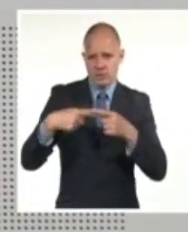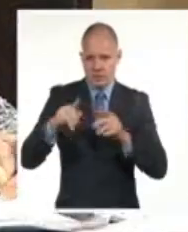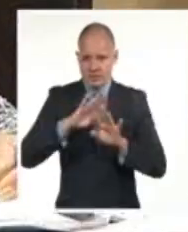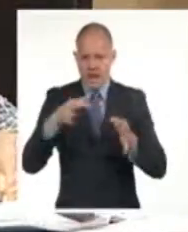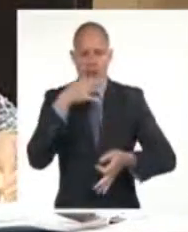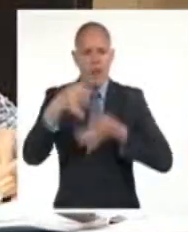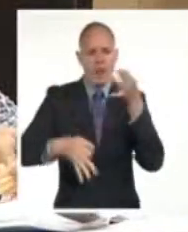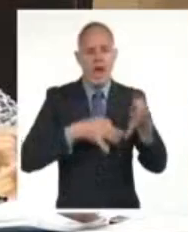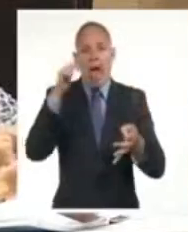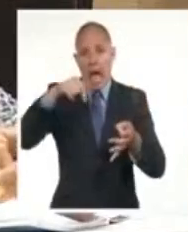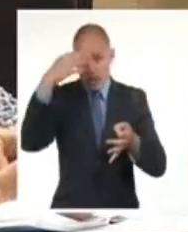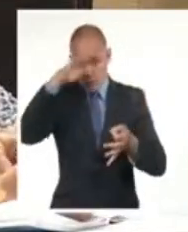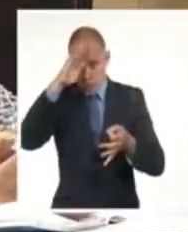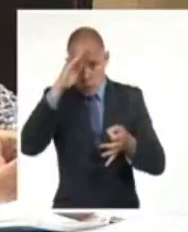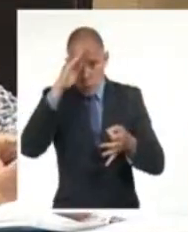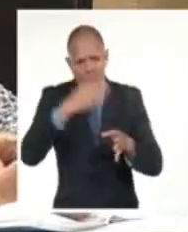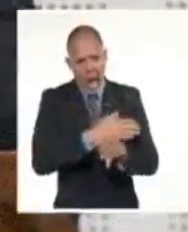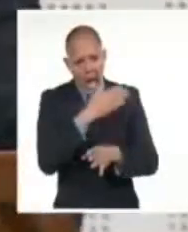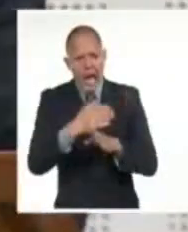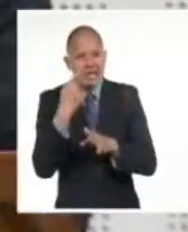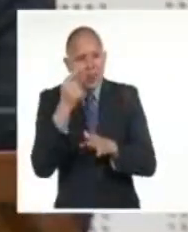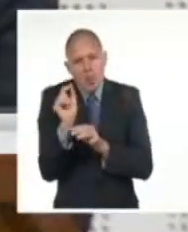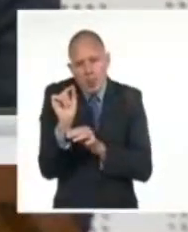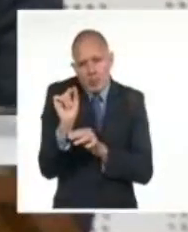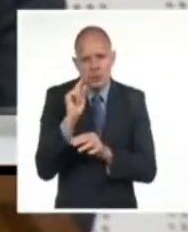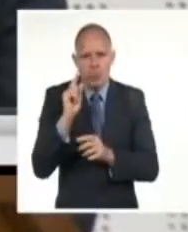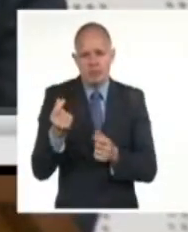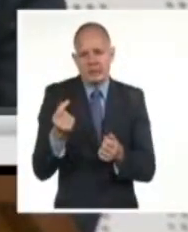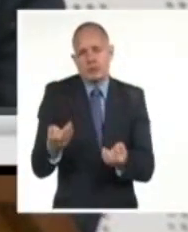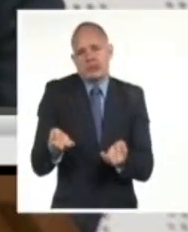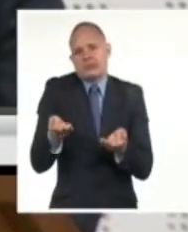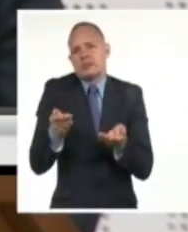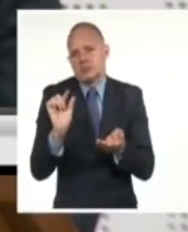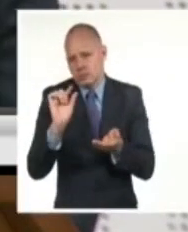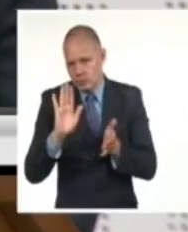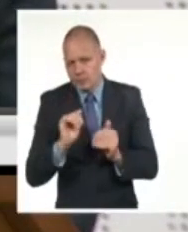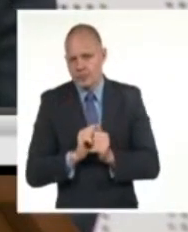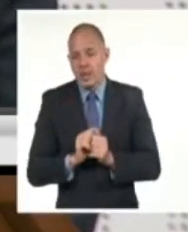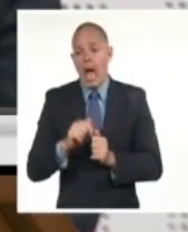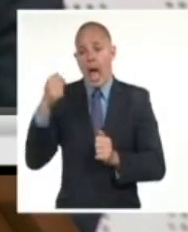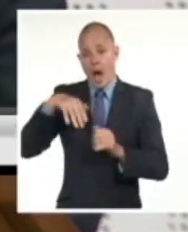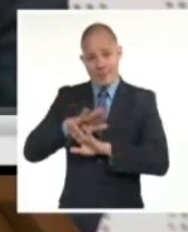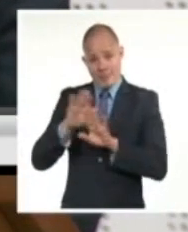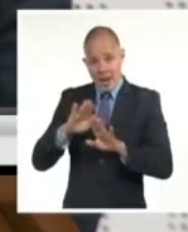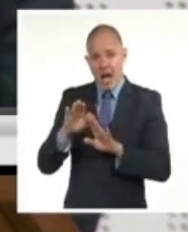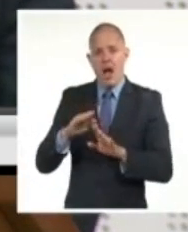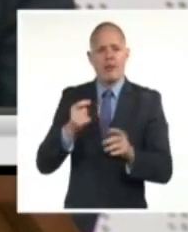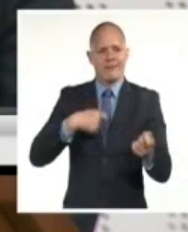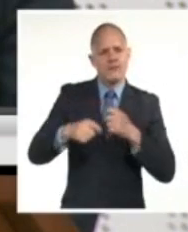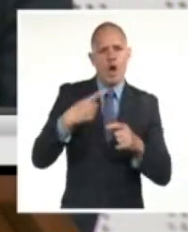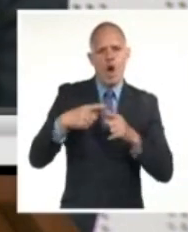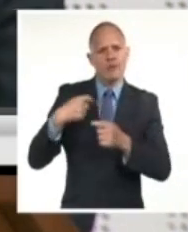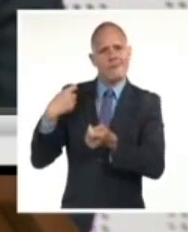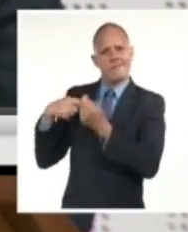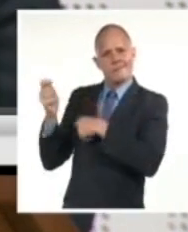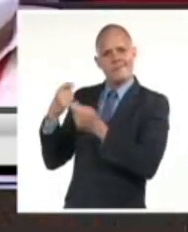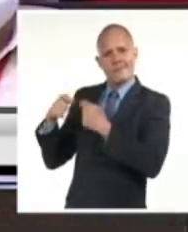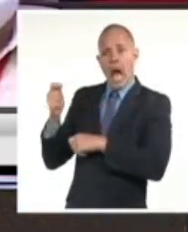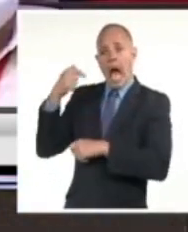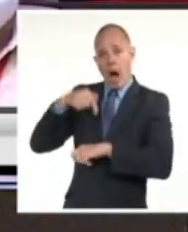que la economía cubana tiene una gradual recuperación y precisó que las exportaciones de bienes alcanzaron los